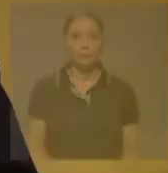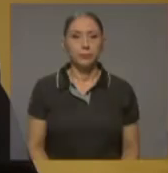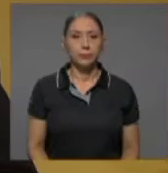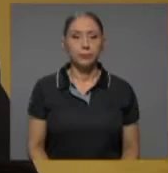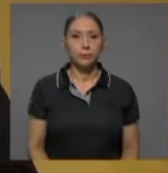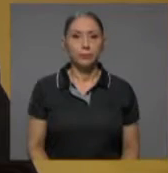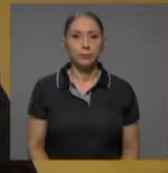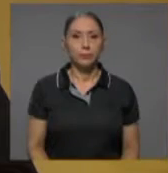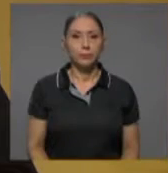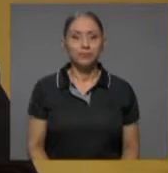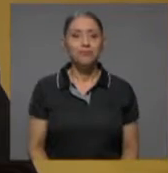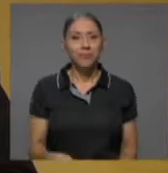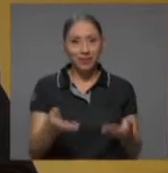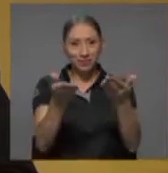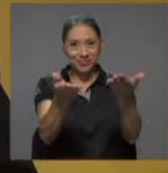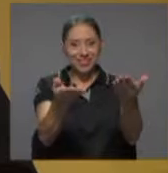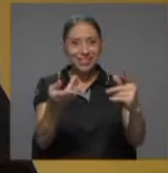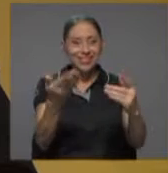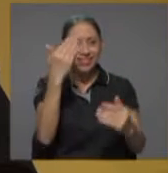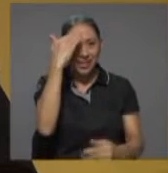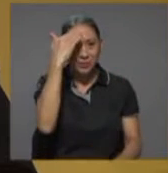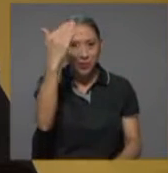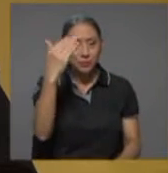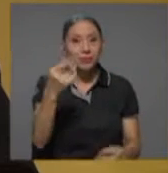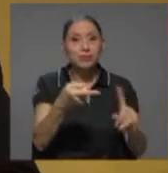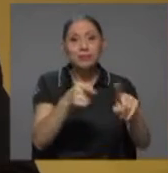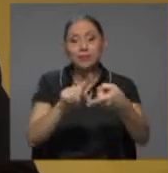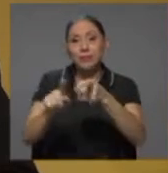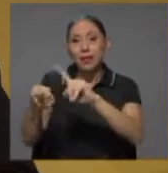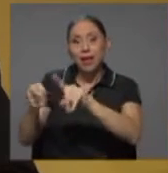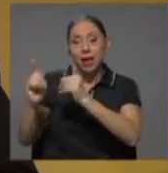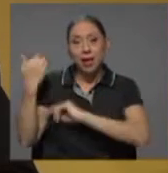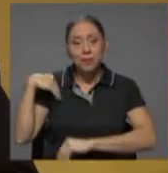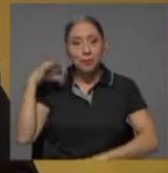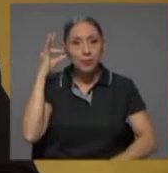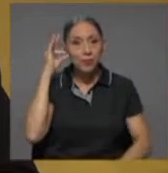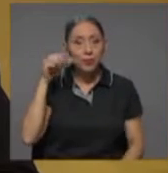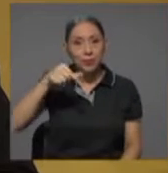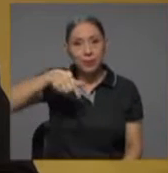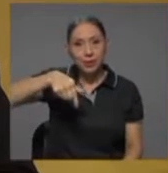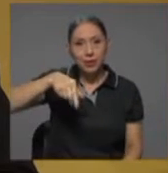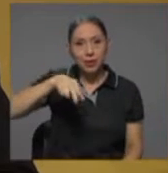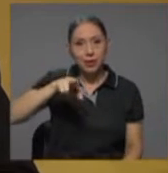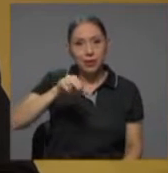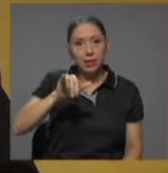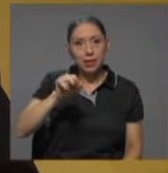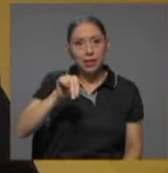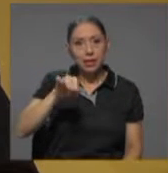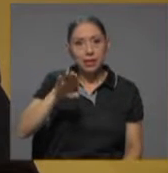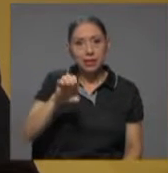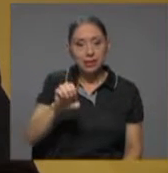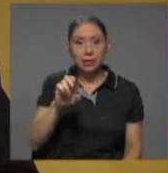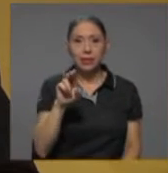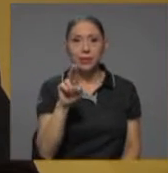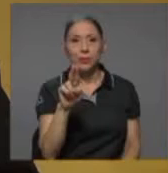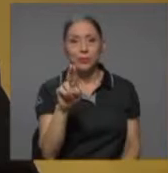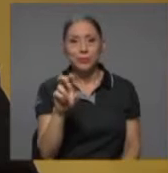Los saludamos, amigas y amigos de 15 UCR, y